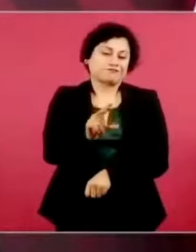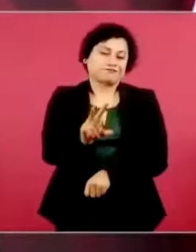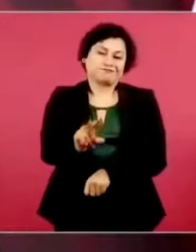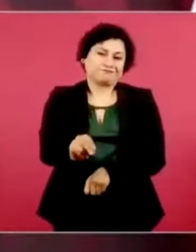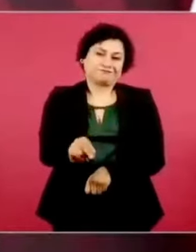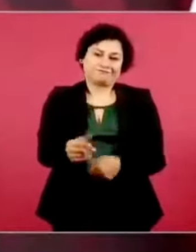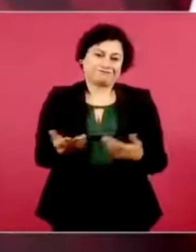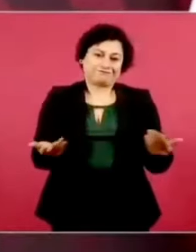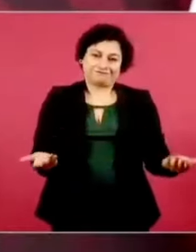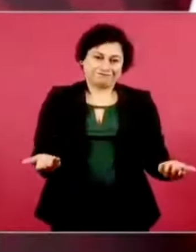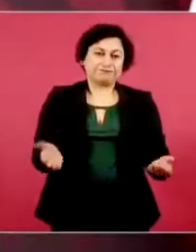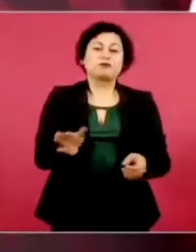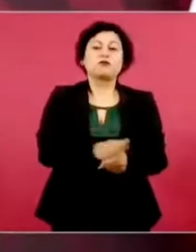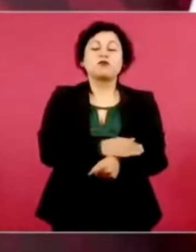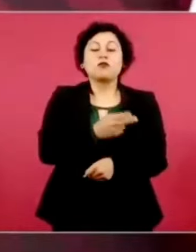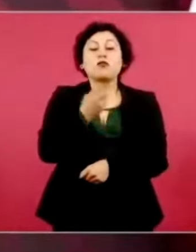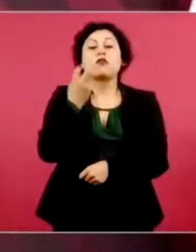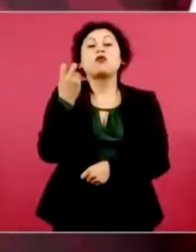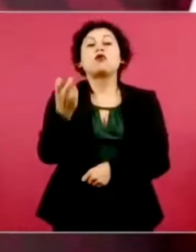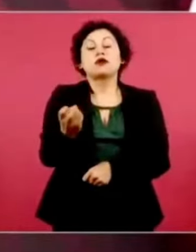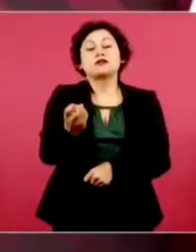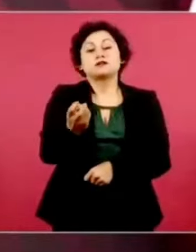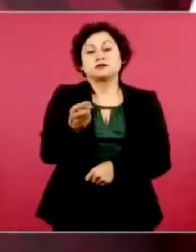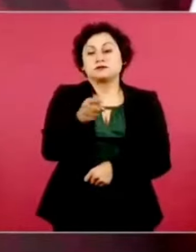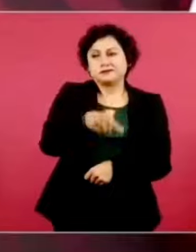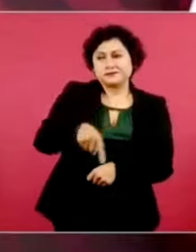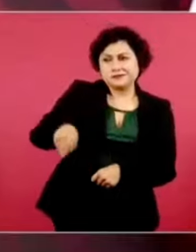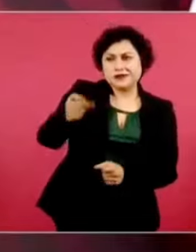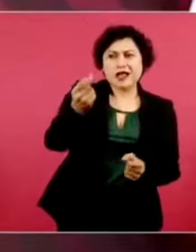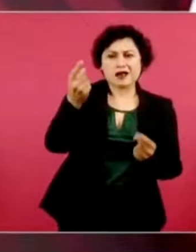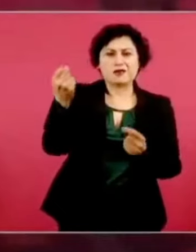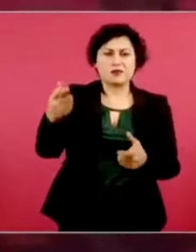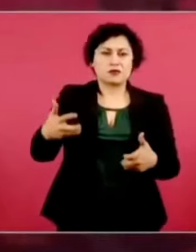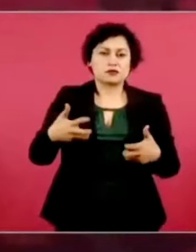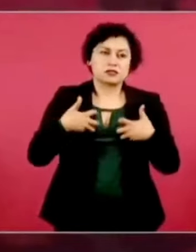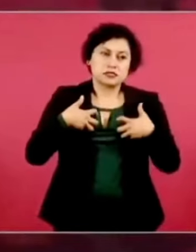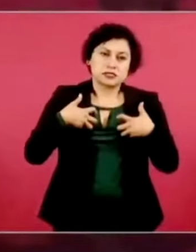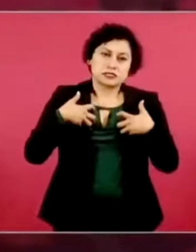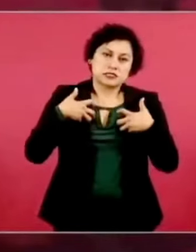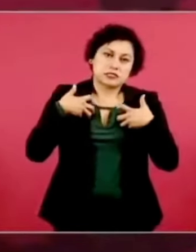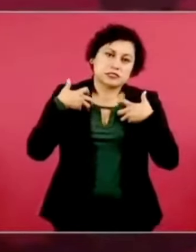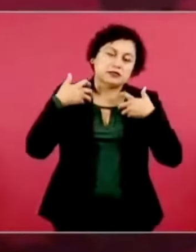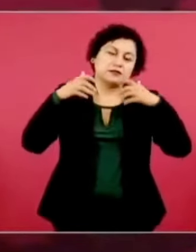pero que se serenen. Además, ahí vienen las elecciones.